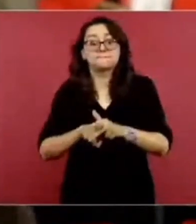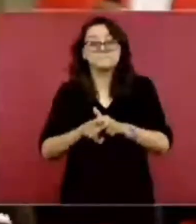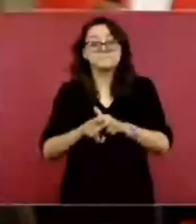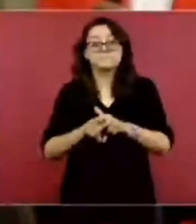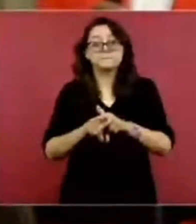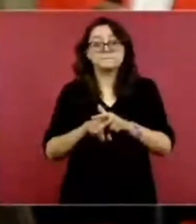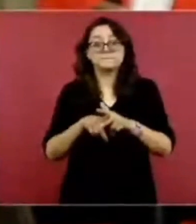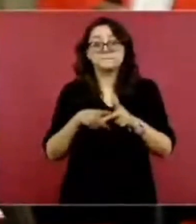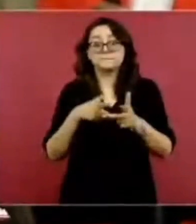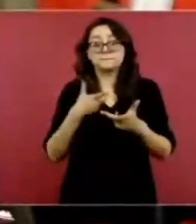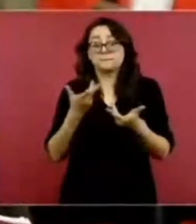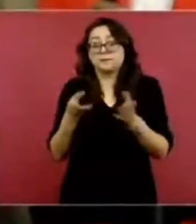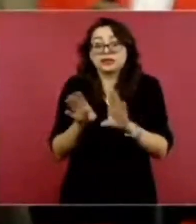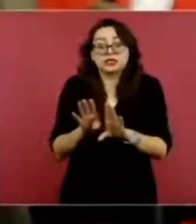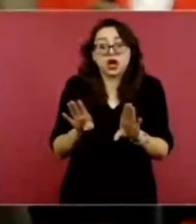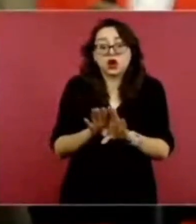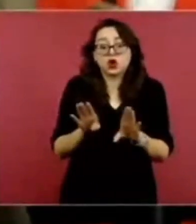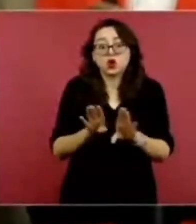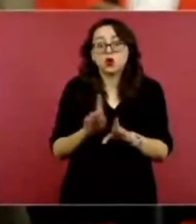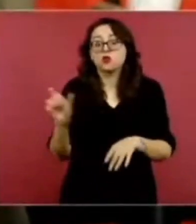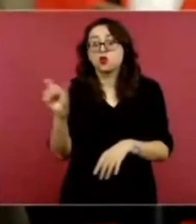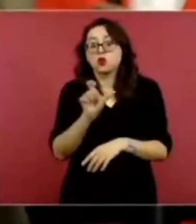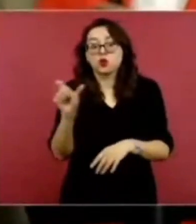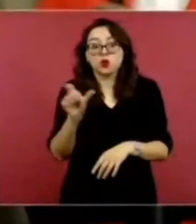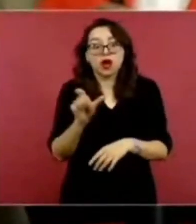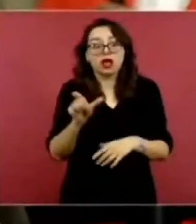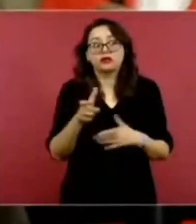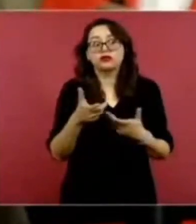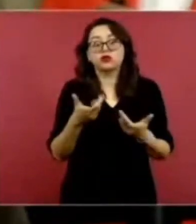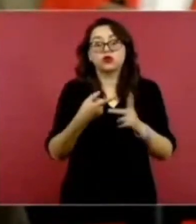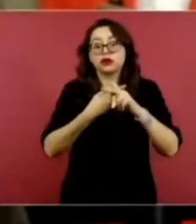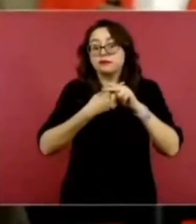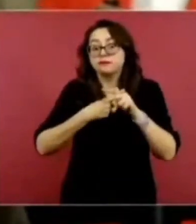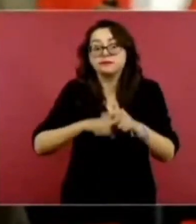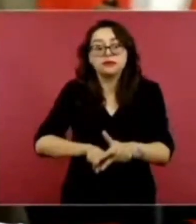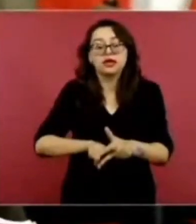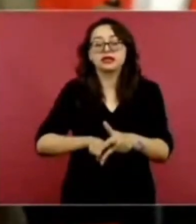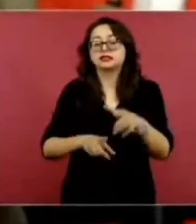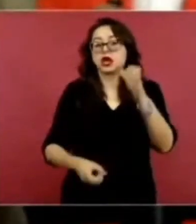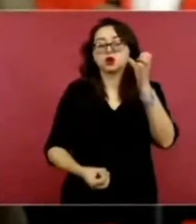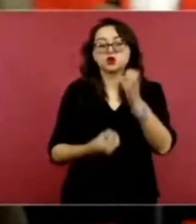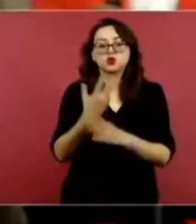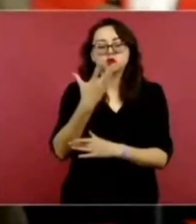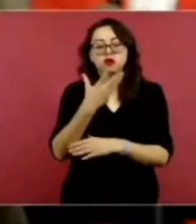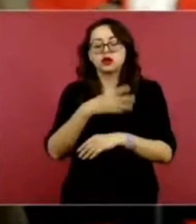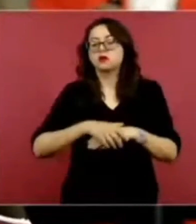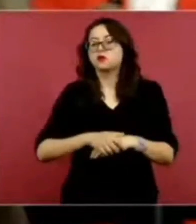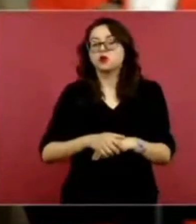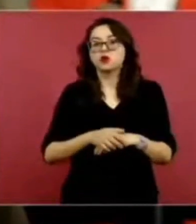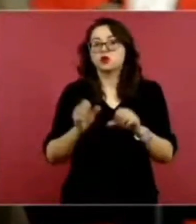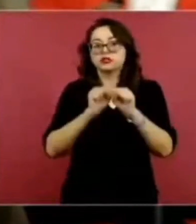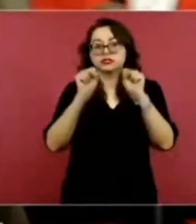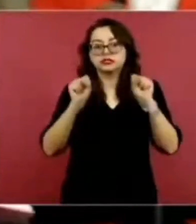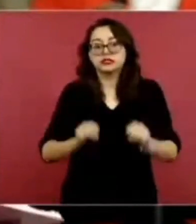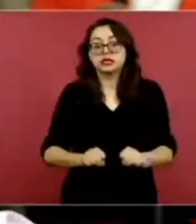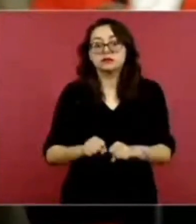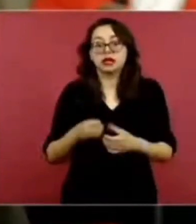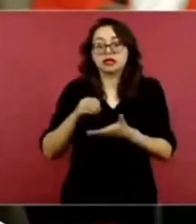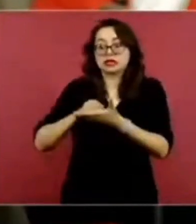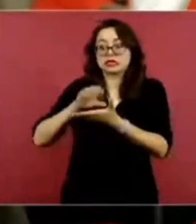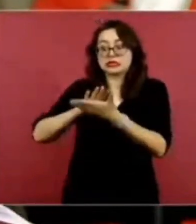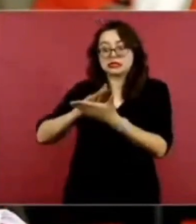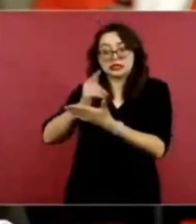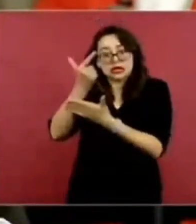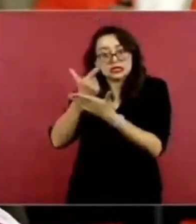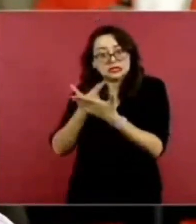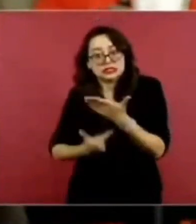servicio. ¿Tienen ya algún estado? Y también saber si el registro estará a